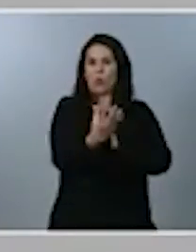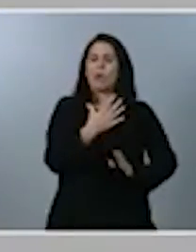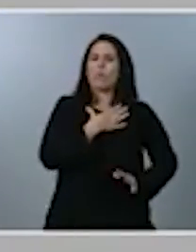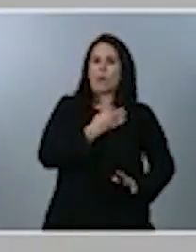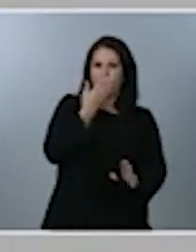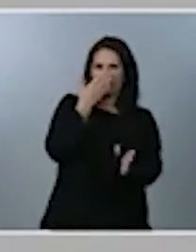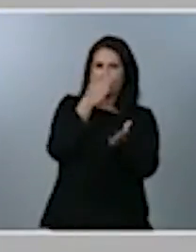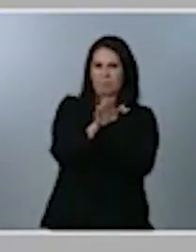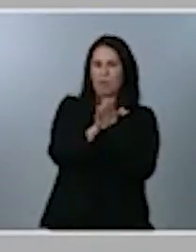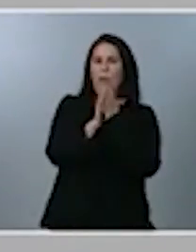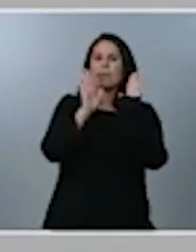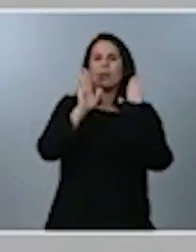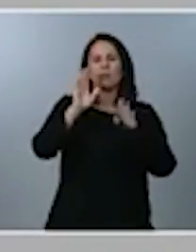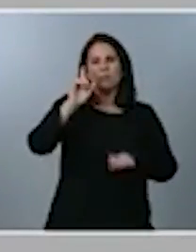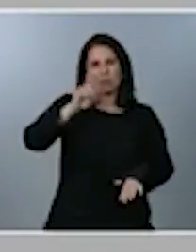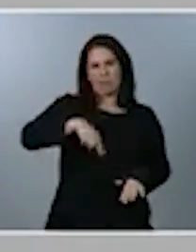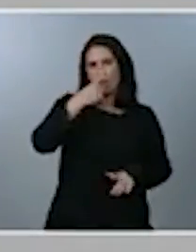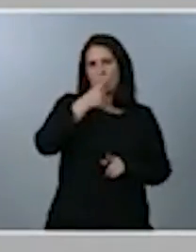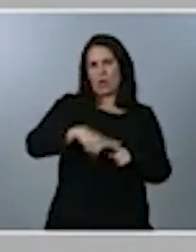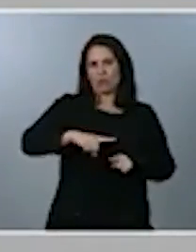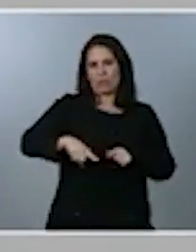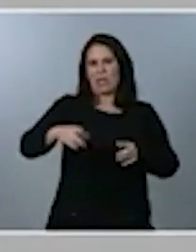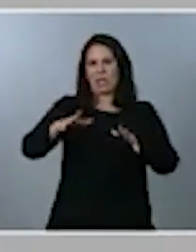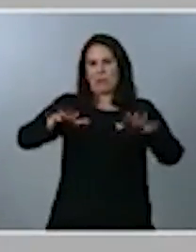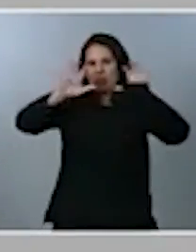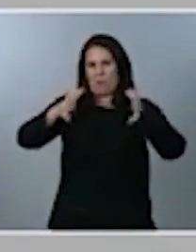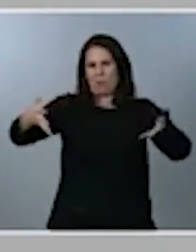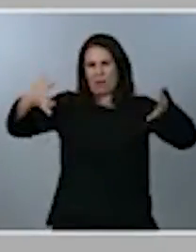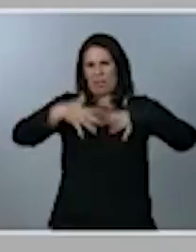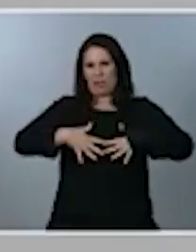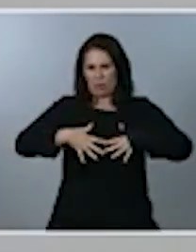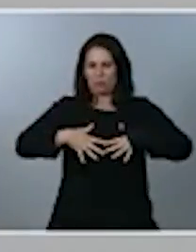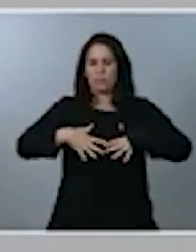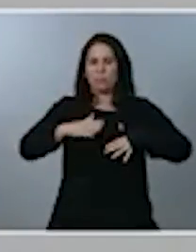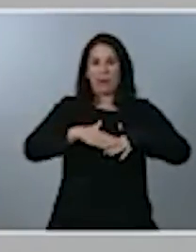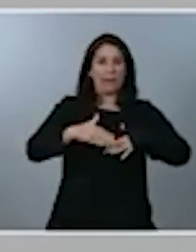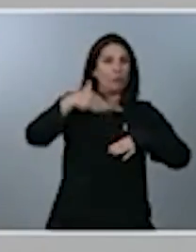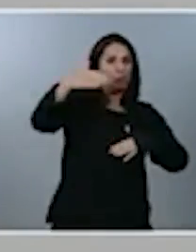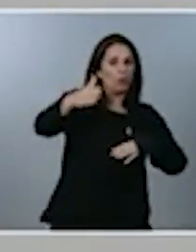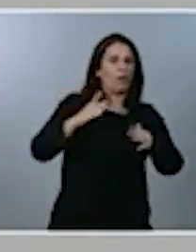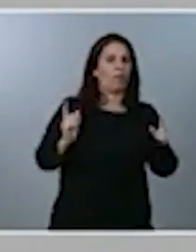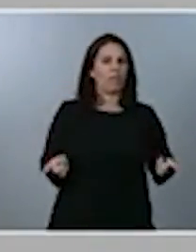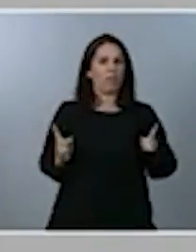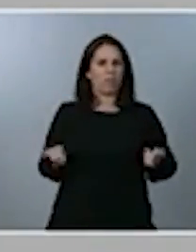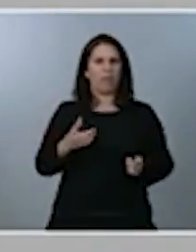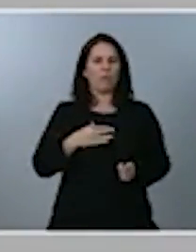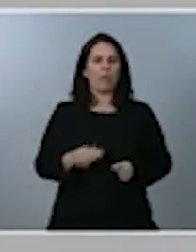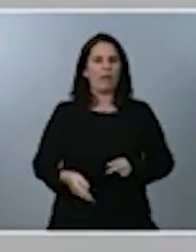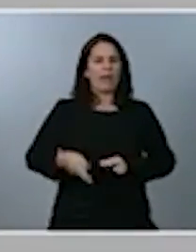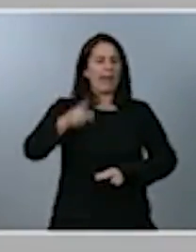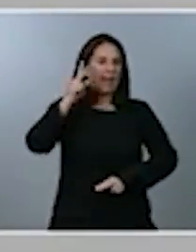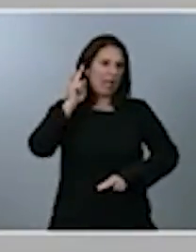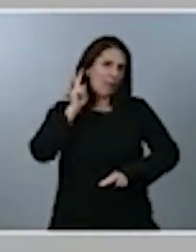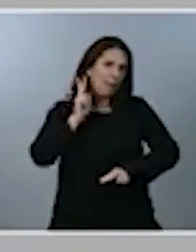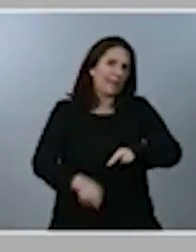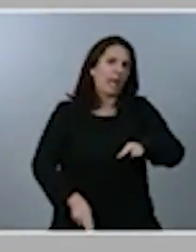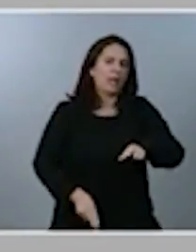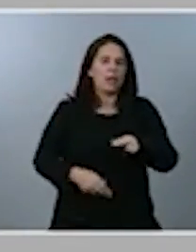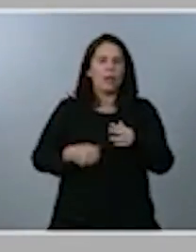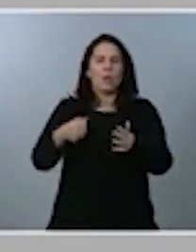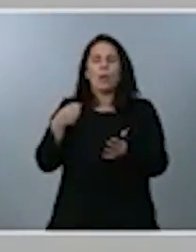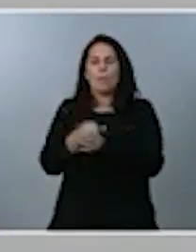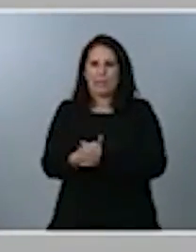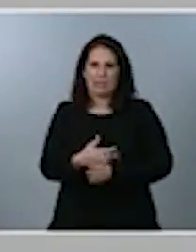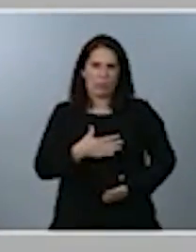hemos aprendido para que en el futuro podamos evitarlo en la medida de nuestras posibilidades y ojalá lo hagamos